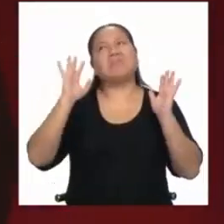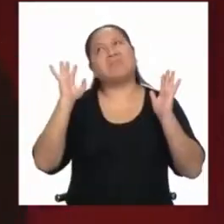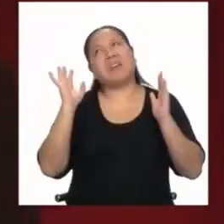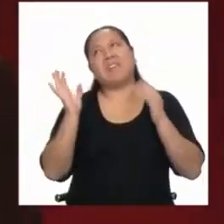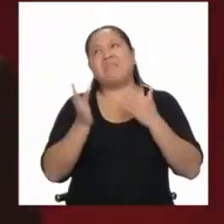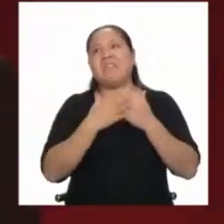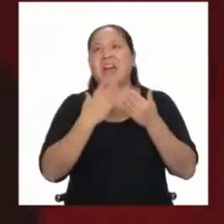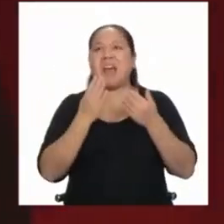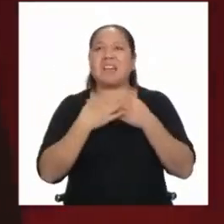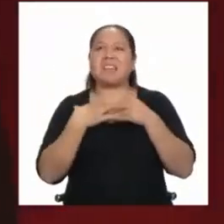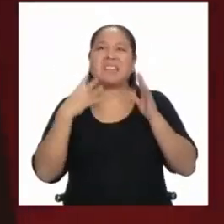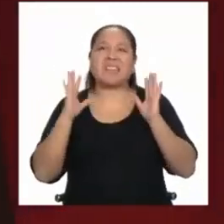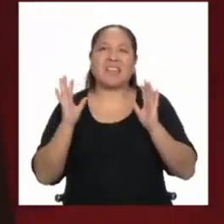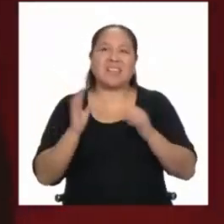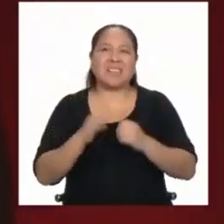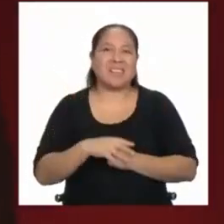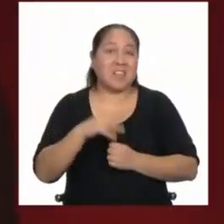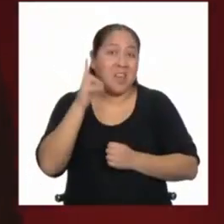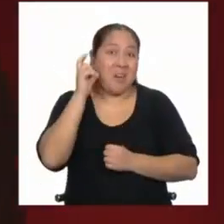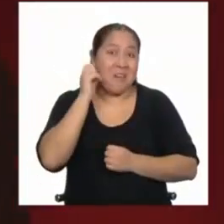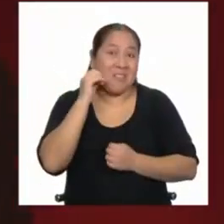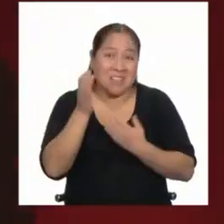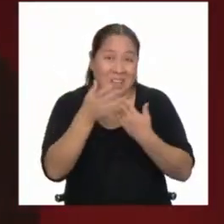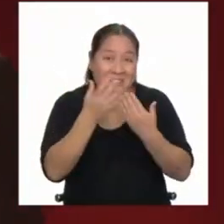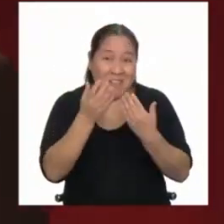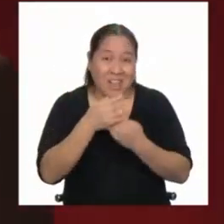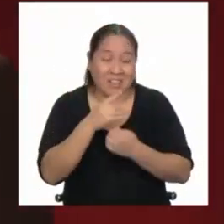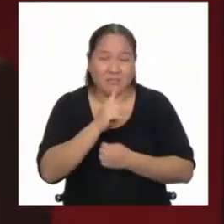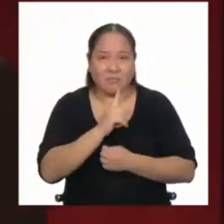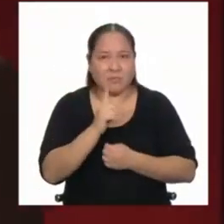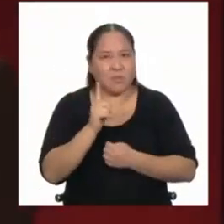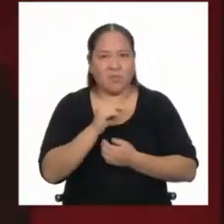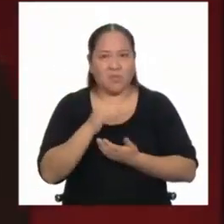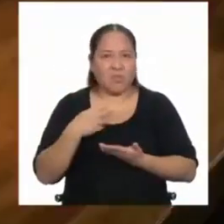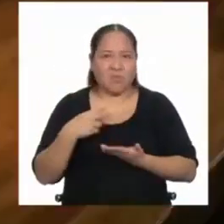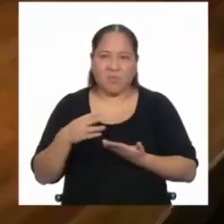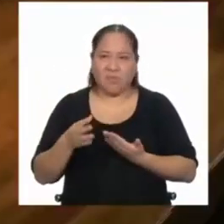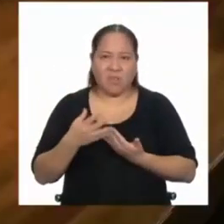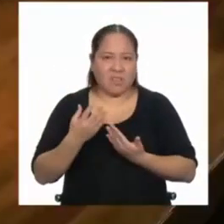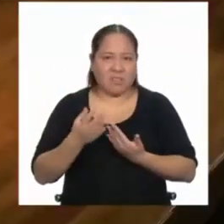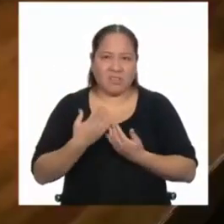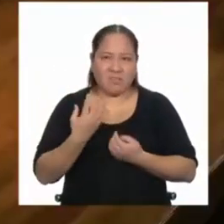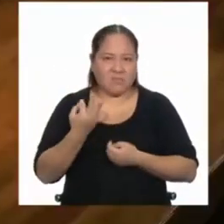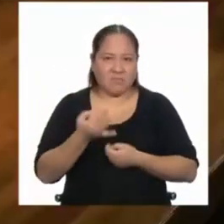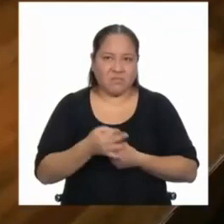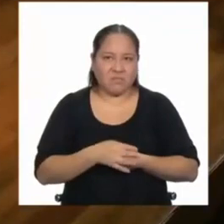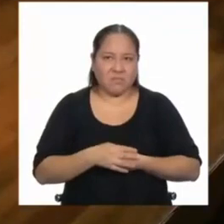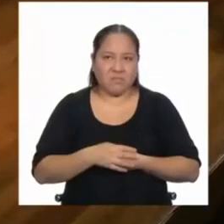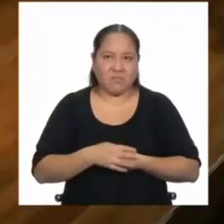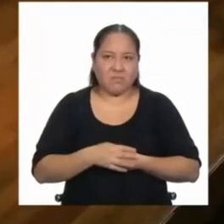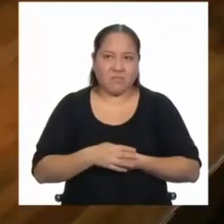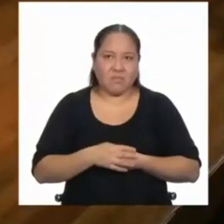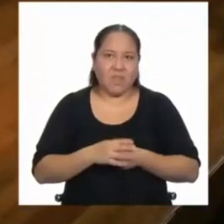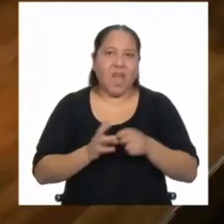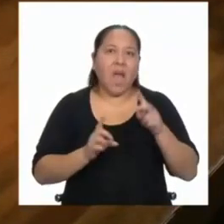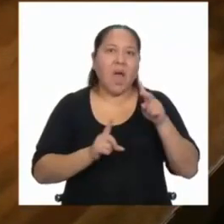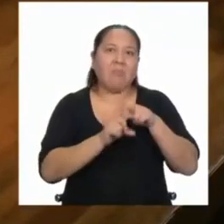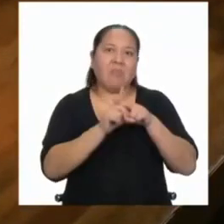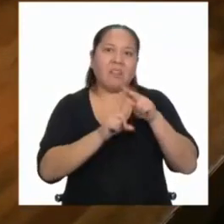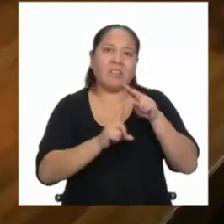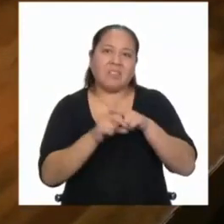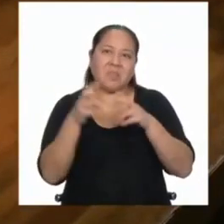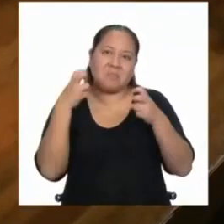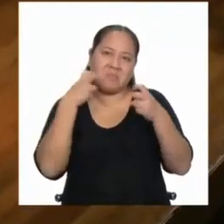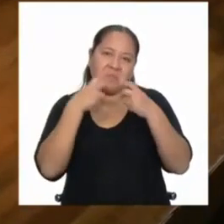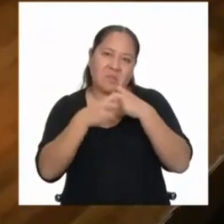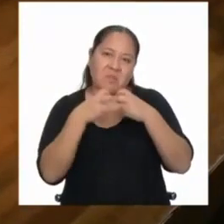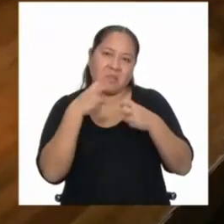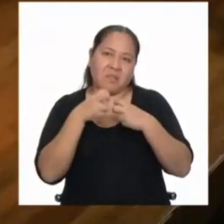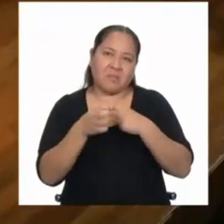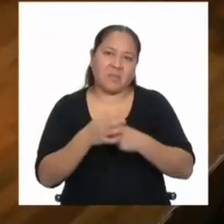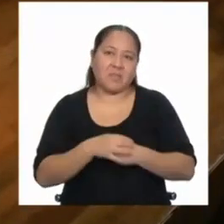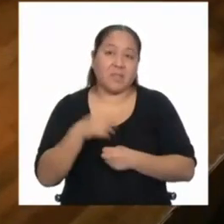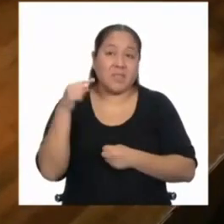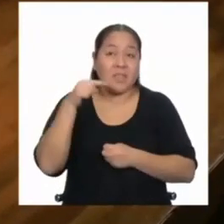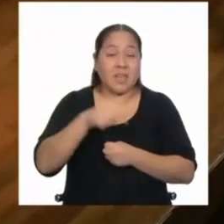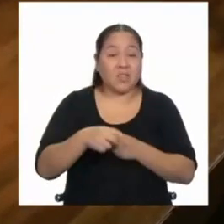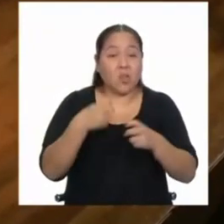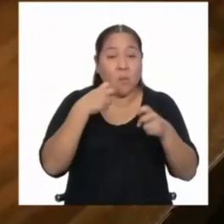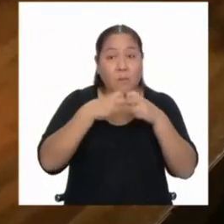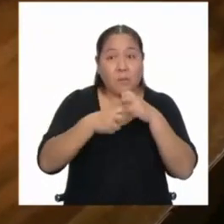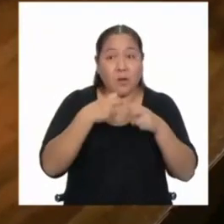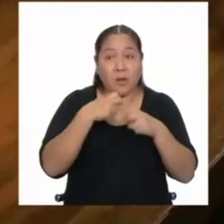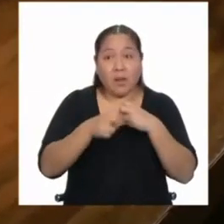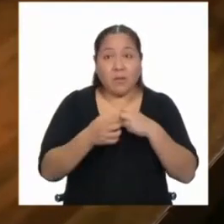suena facilísimo. Pero no es tan fácil, ¿no? Surgieron algunos problemas. Y esos problemas